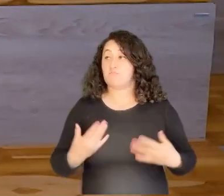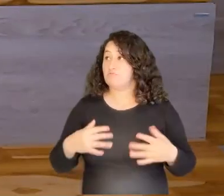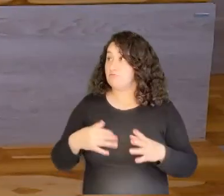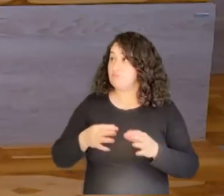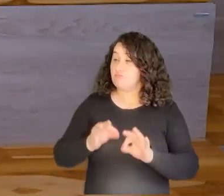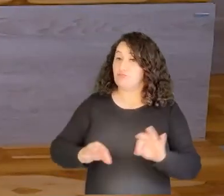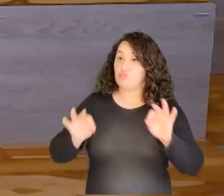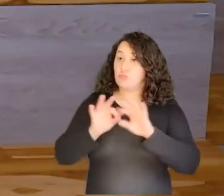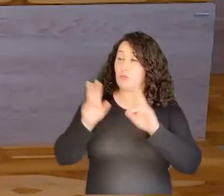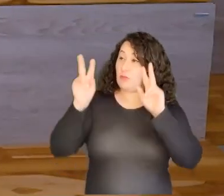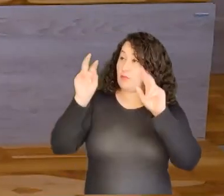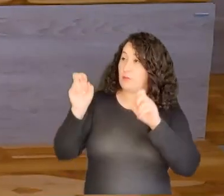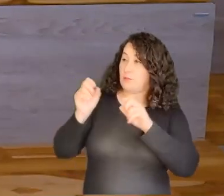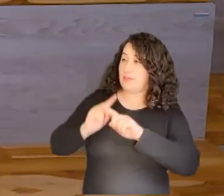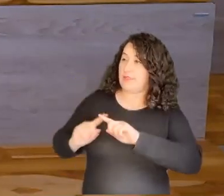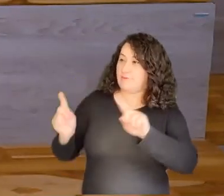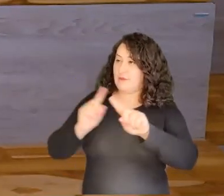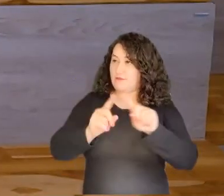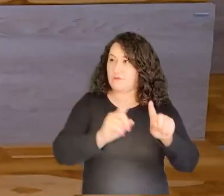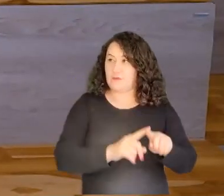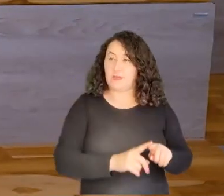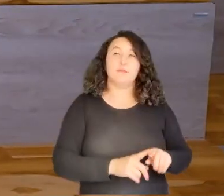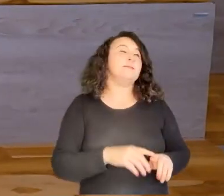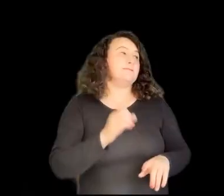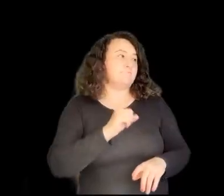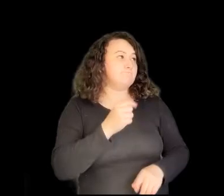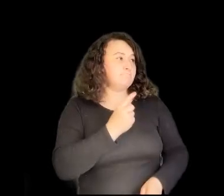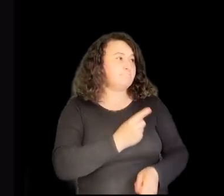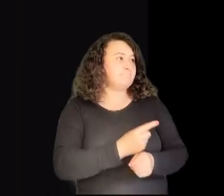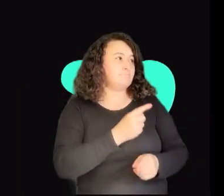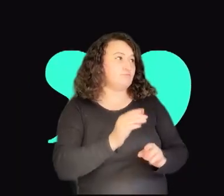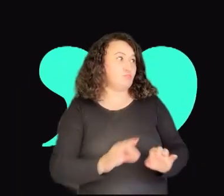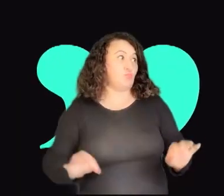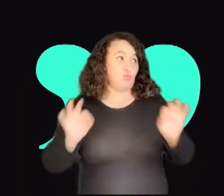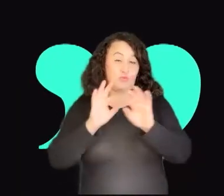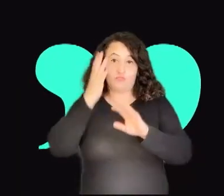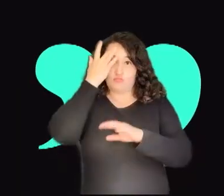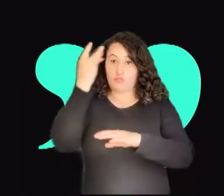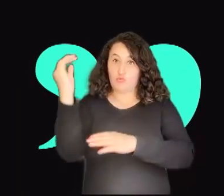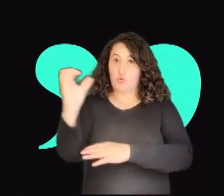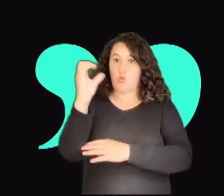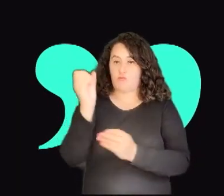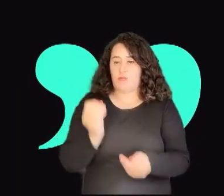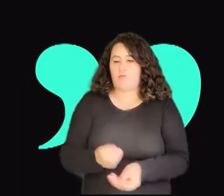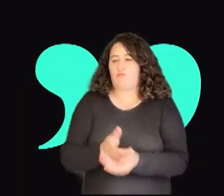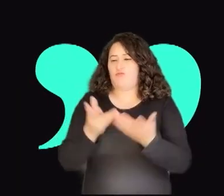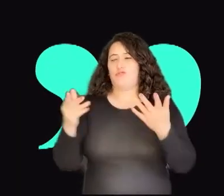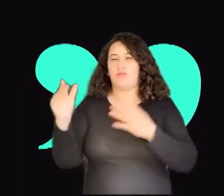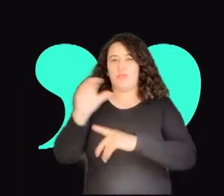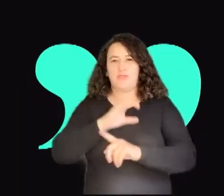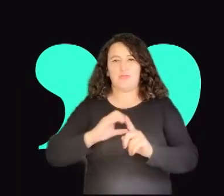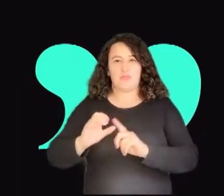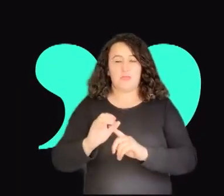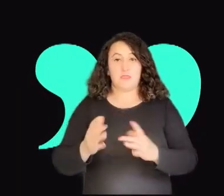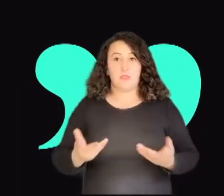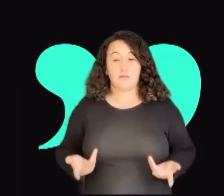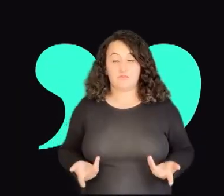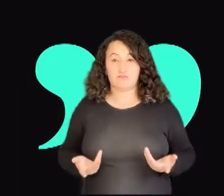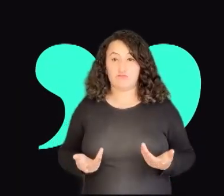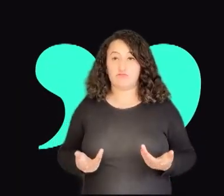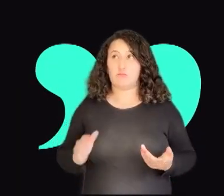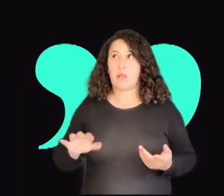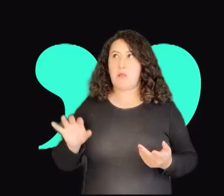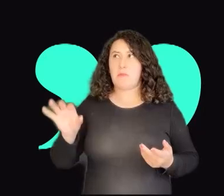el tema diferencial. Bueno, eso es importante porque Colombia es multicultural, en todas las